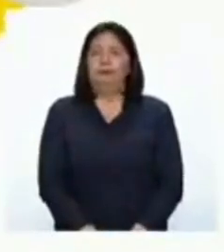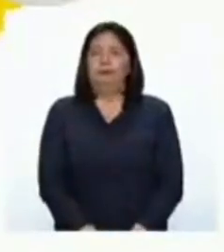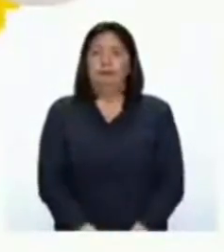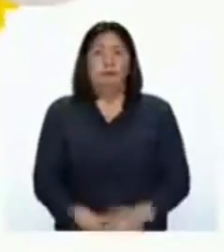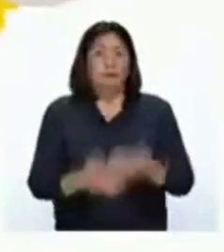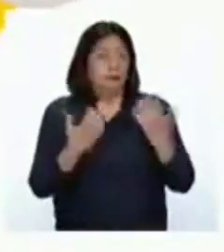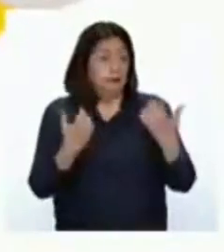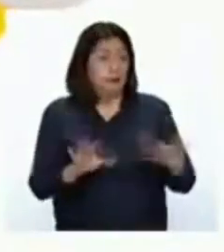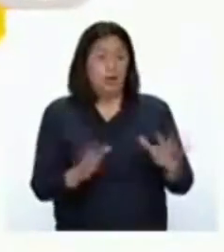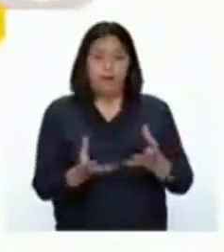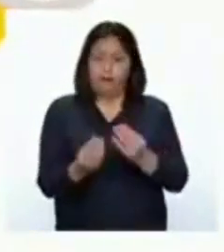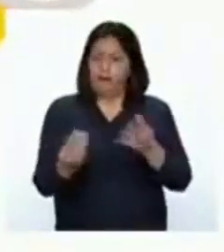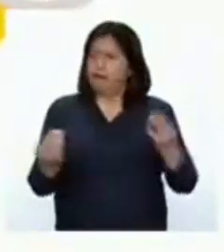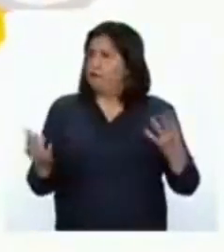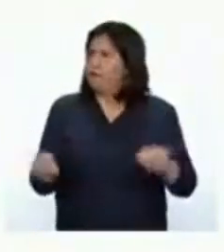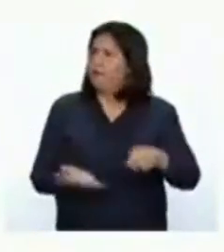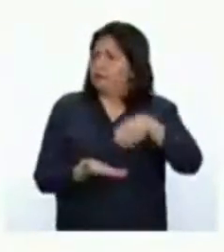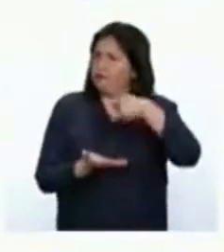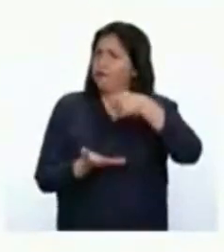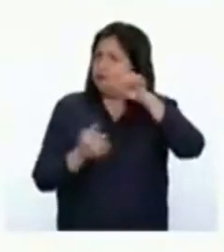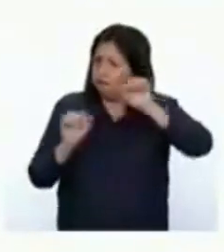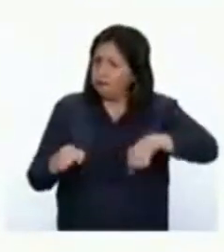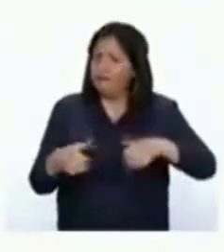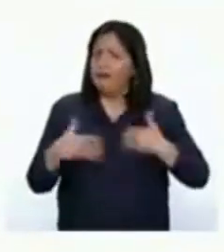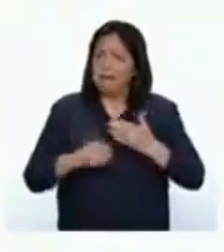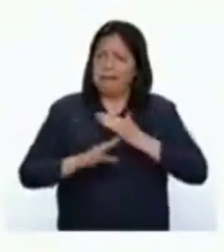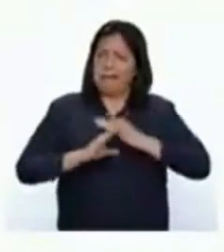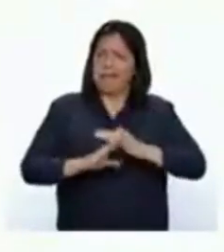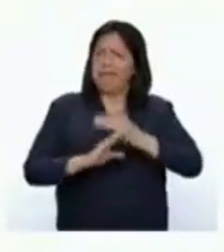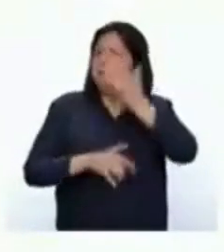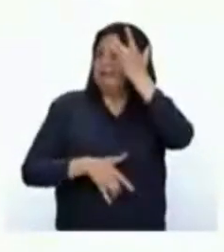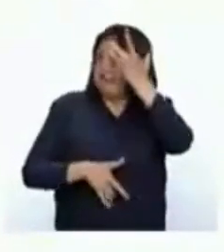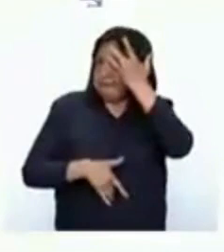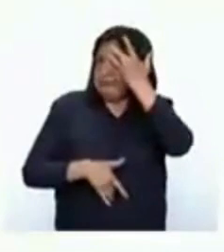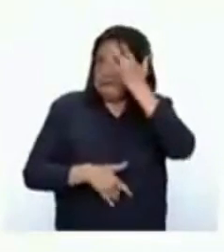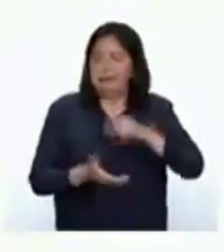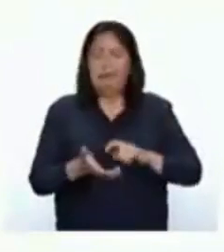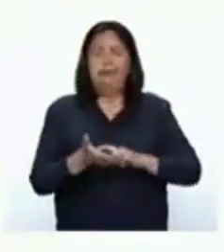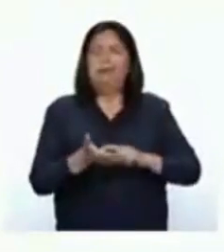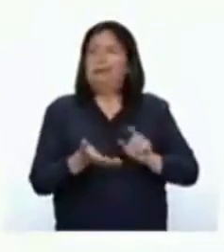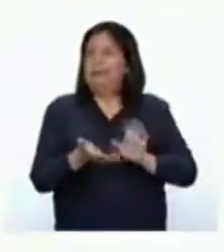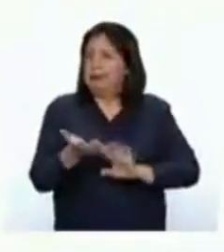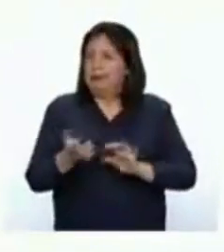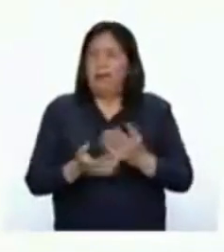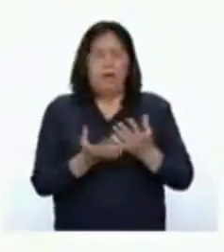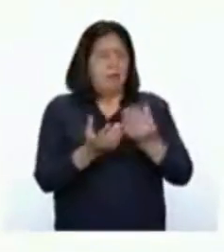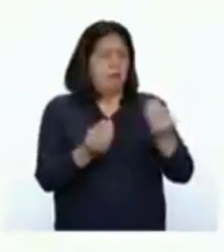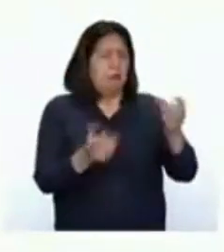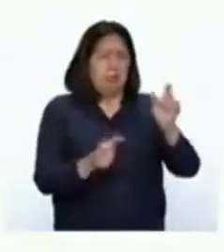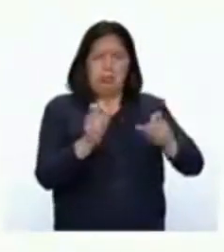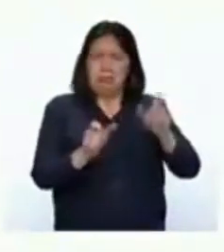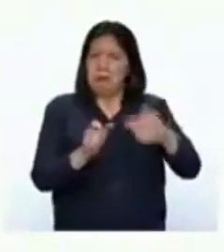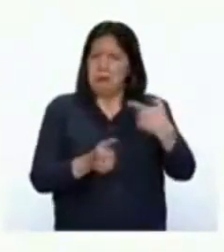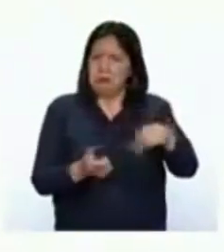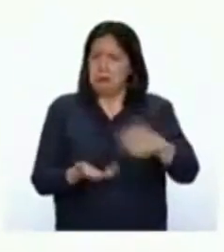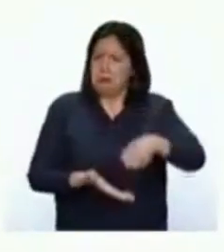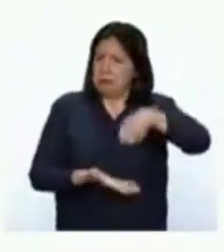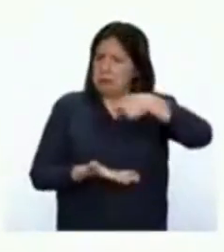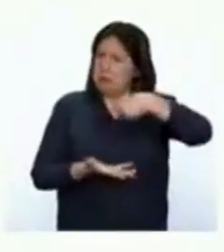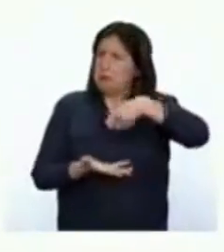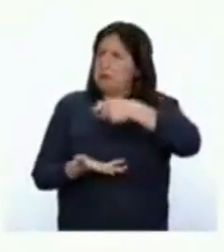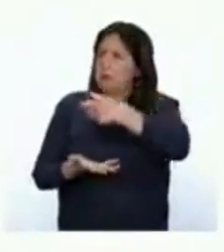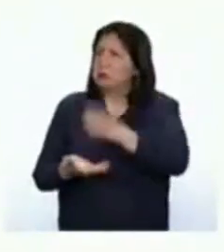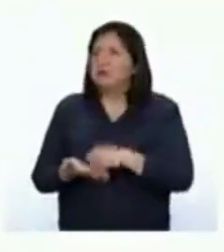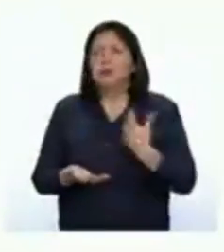Tenemos muchos alimentos que podemos consumir para prevenir la anemia. Además, existen muchas personas que con estos alimentos